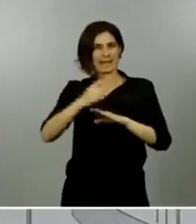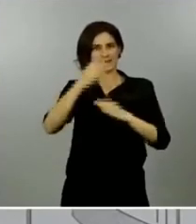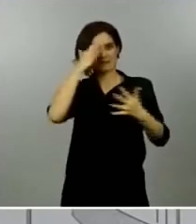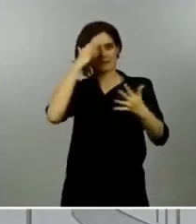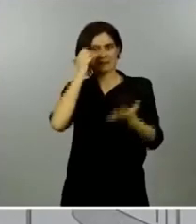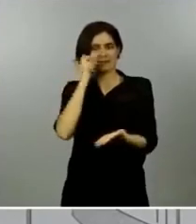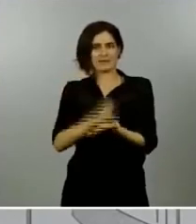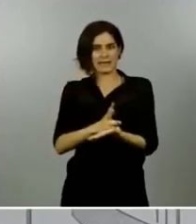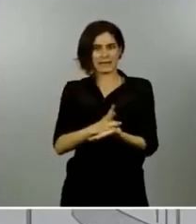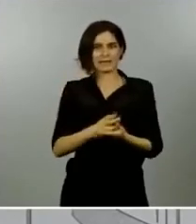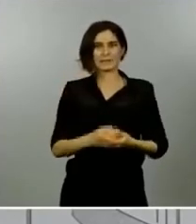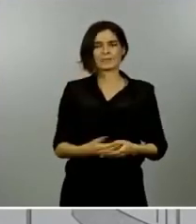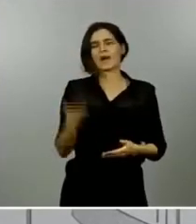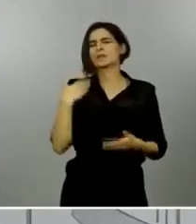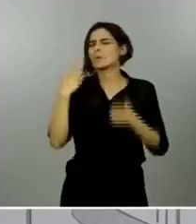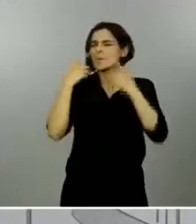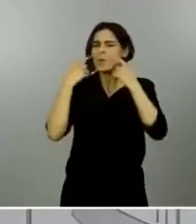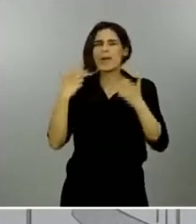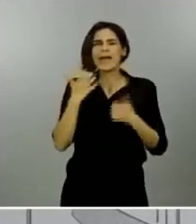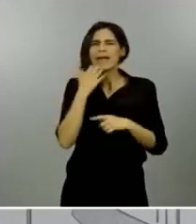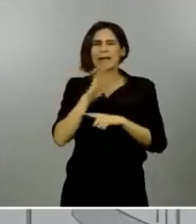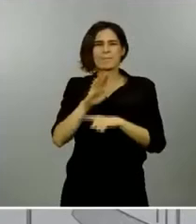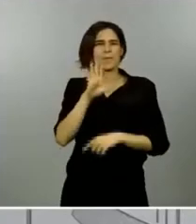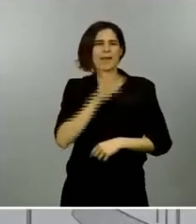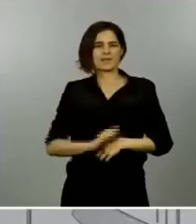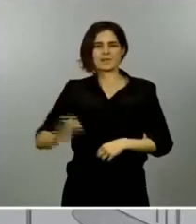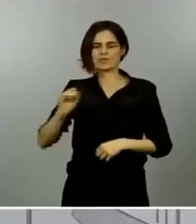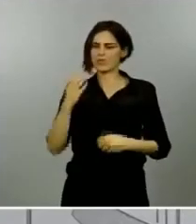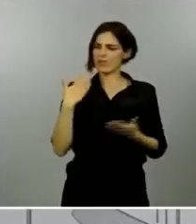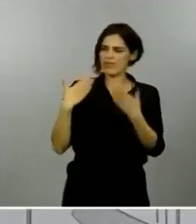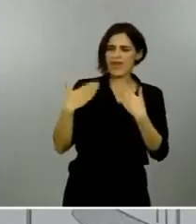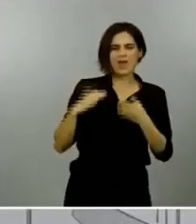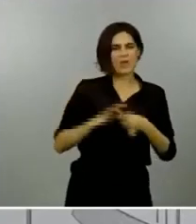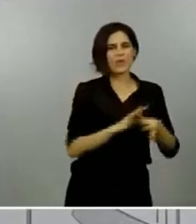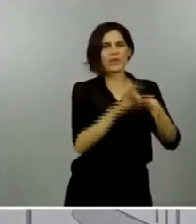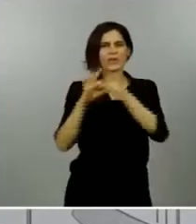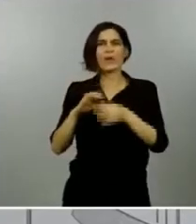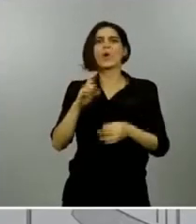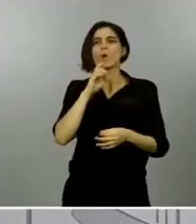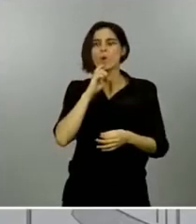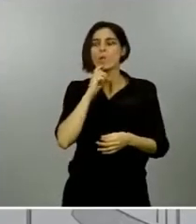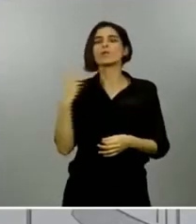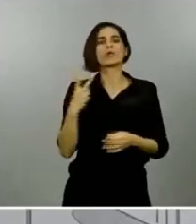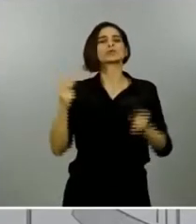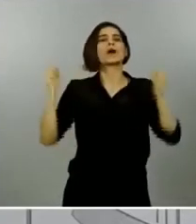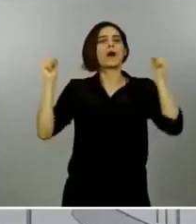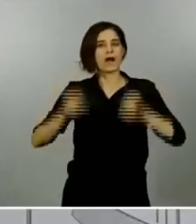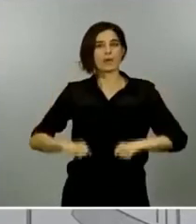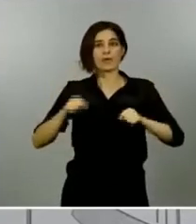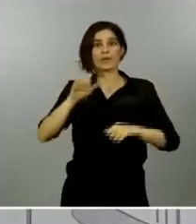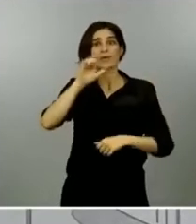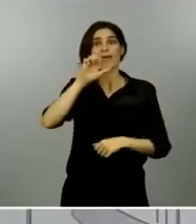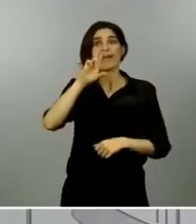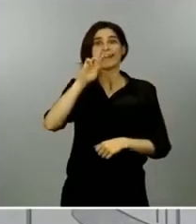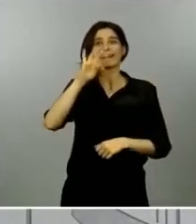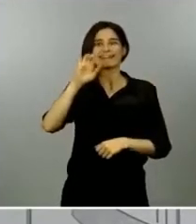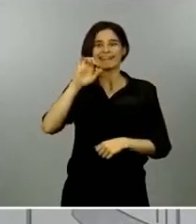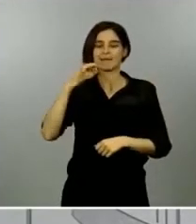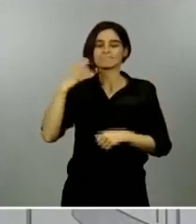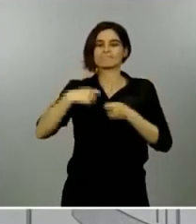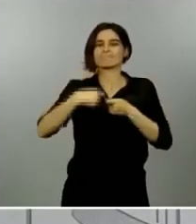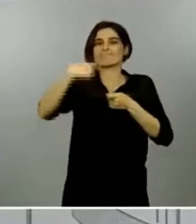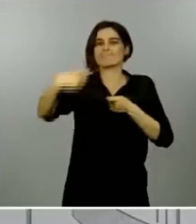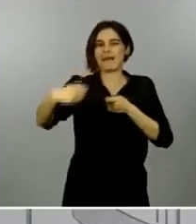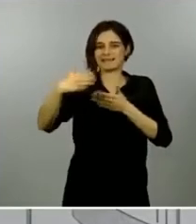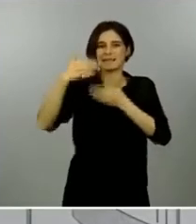extraordinario de diálogo y de unidad con el acuerdo sobre la extensión de los expedientes de regulación temporal de empleo. Ese es el mejor